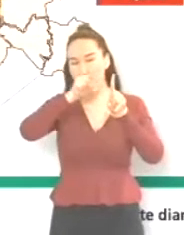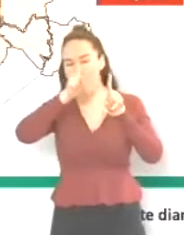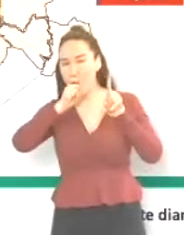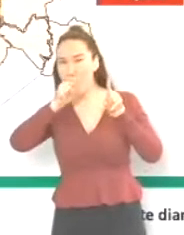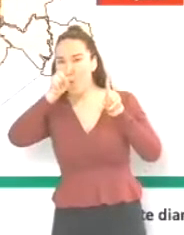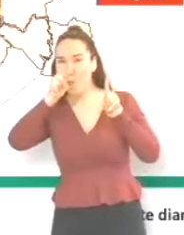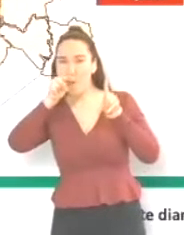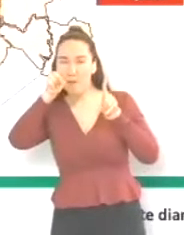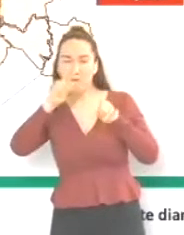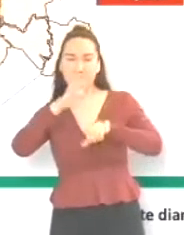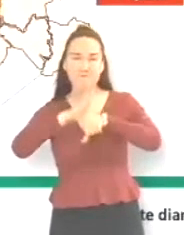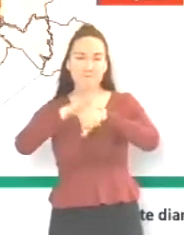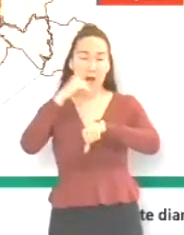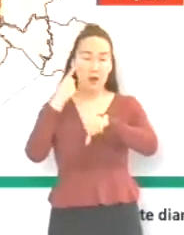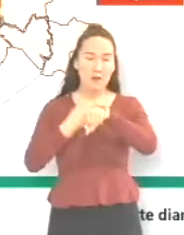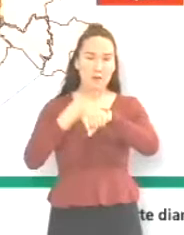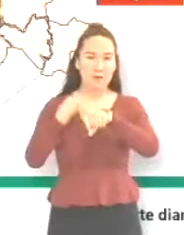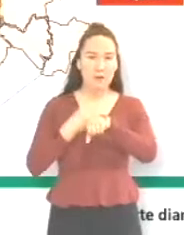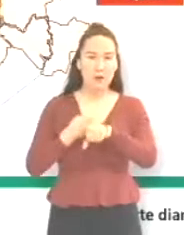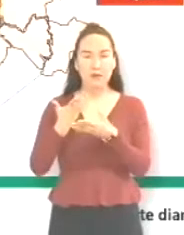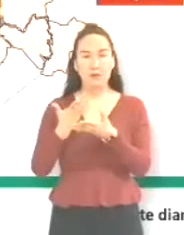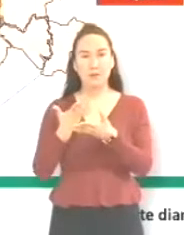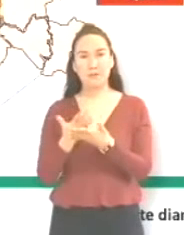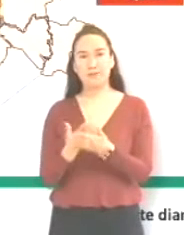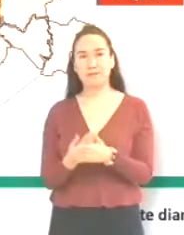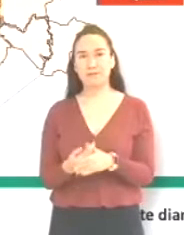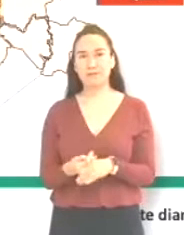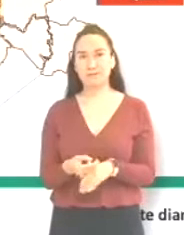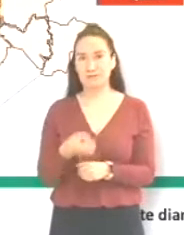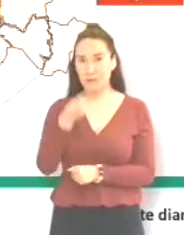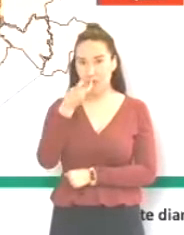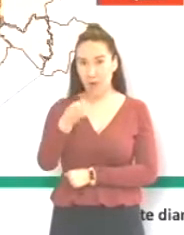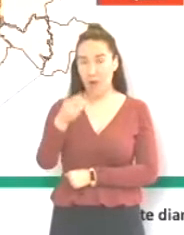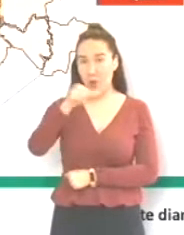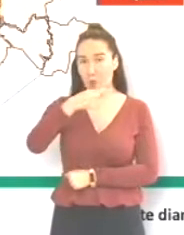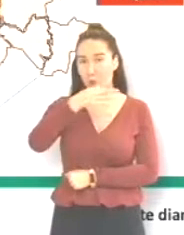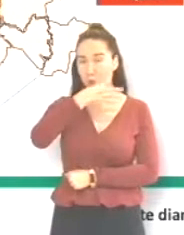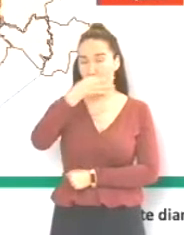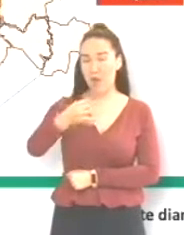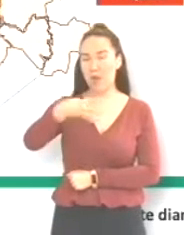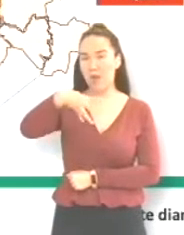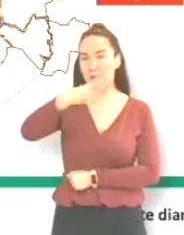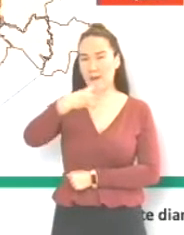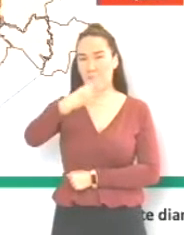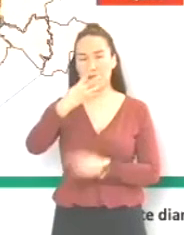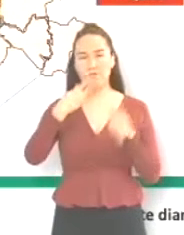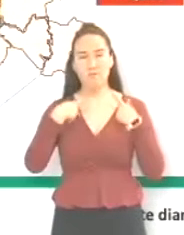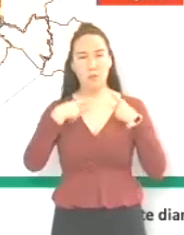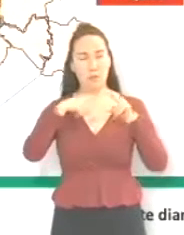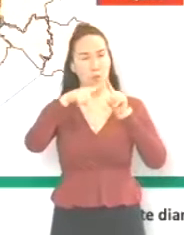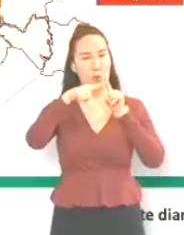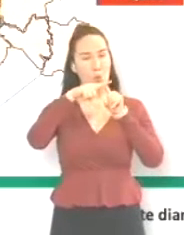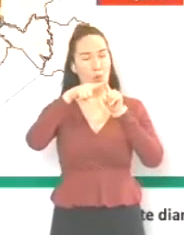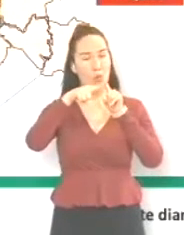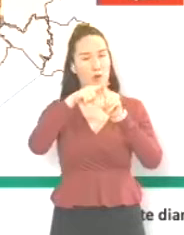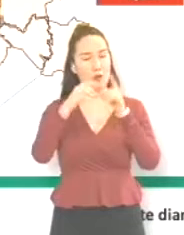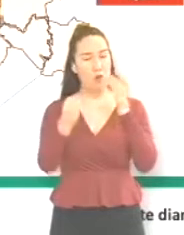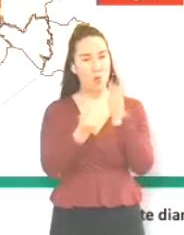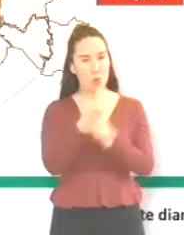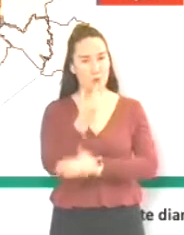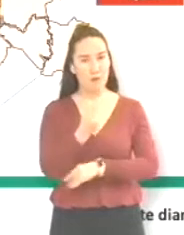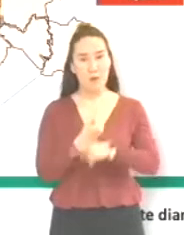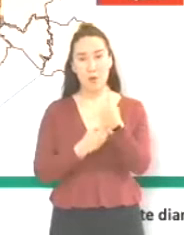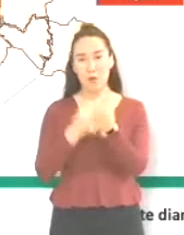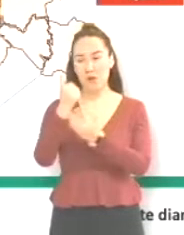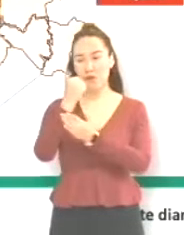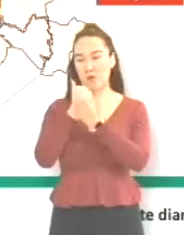incrementos en la incidencia, y es así como hoy presentamos catorce casos nuevos en esta zona, una persona